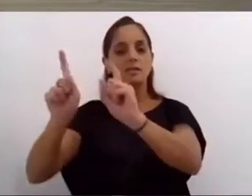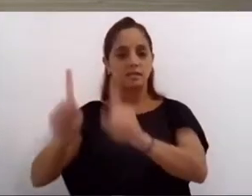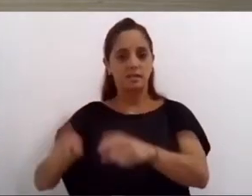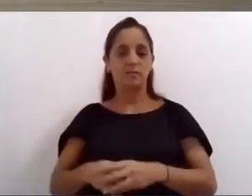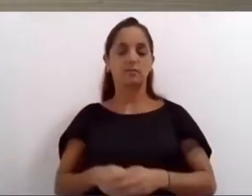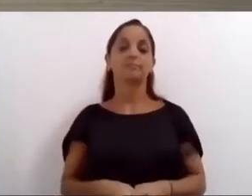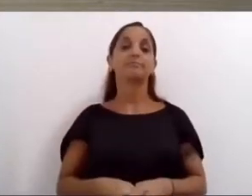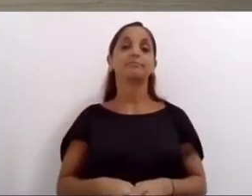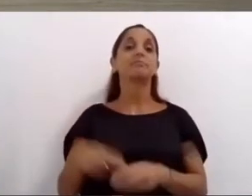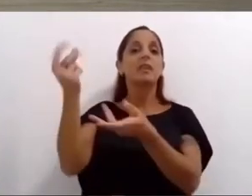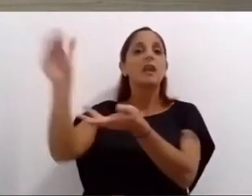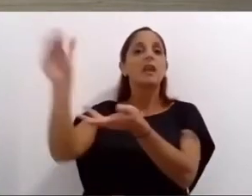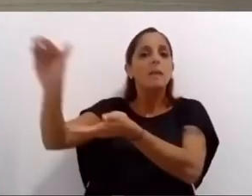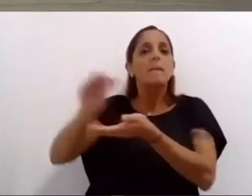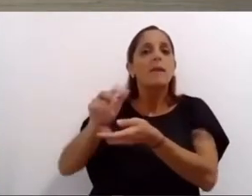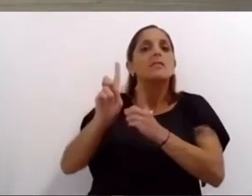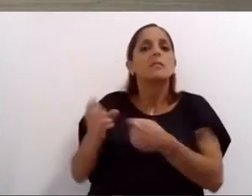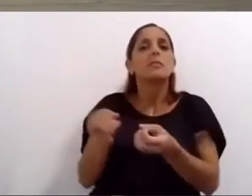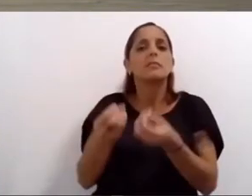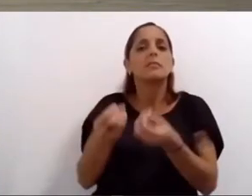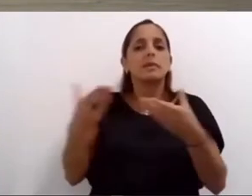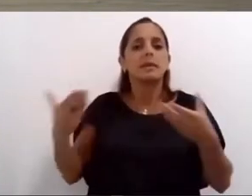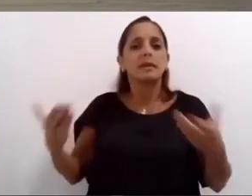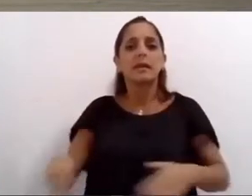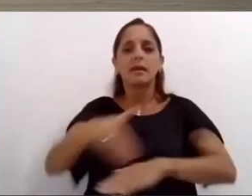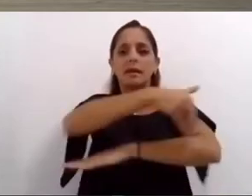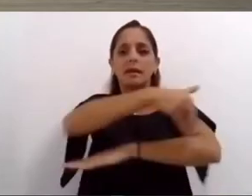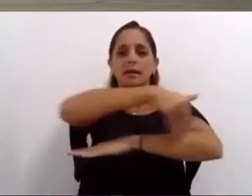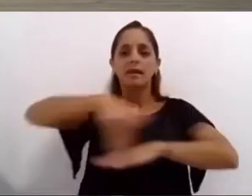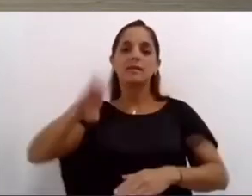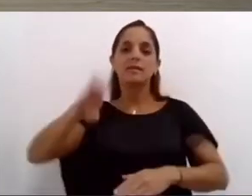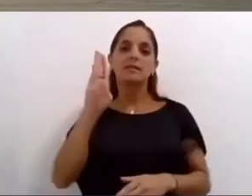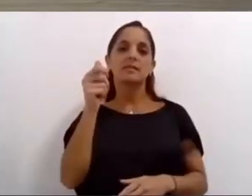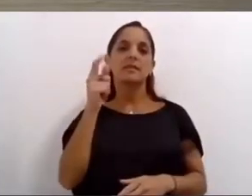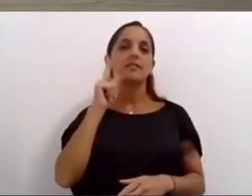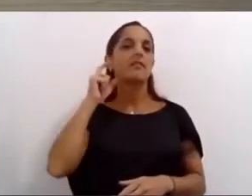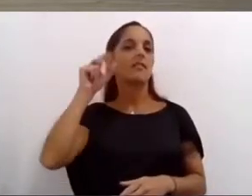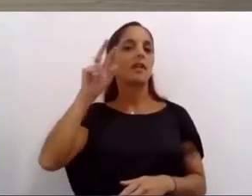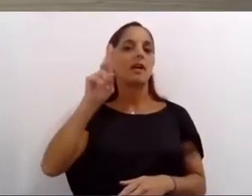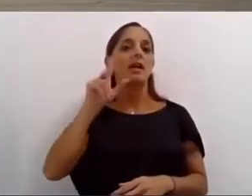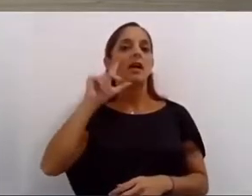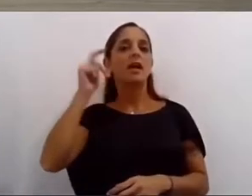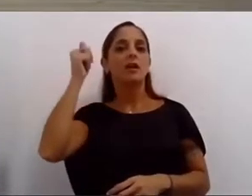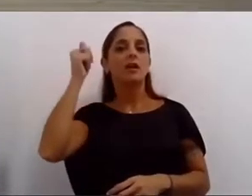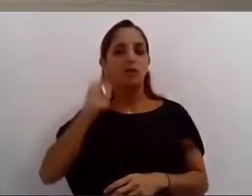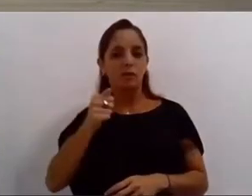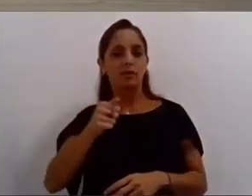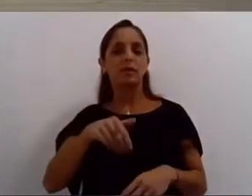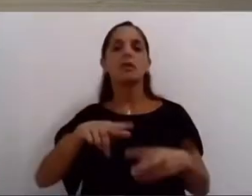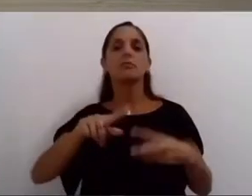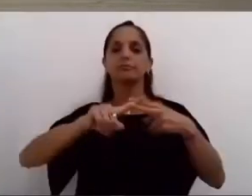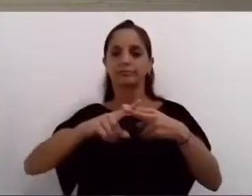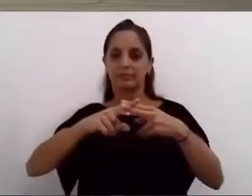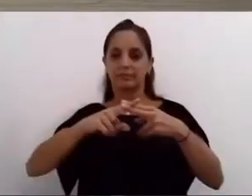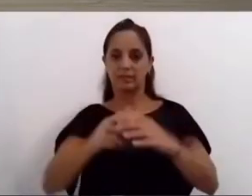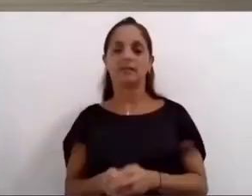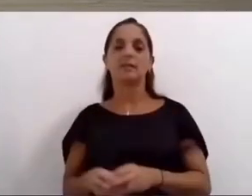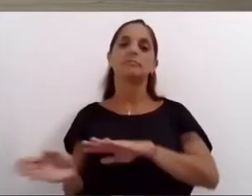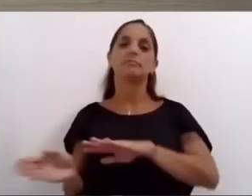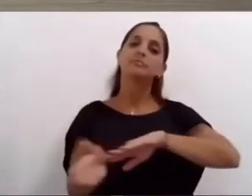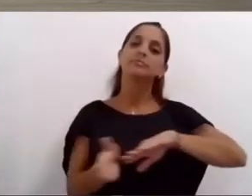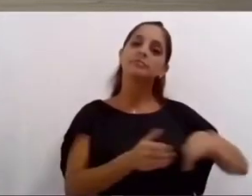para reconstruir calle Baigorria desde el camino de los Granaderos hacia el oeste y hacer un nuevo tramo de avenida Oviedo Lagos en el